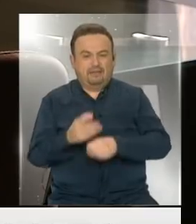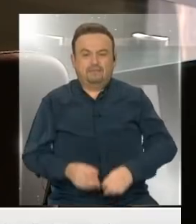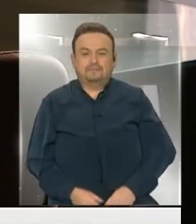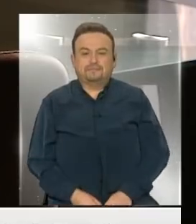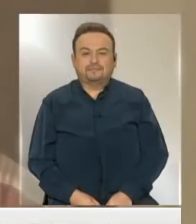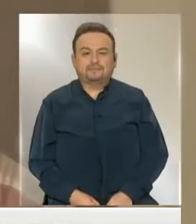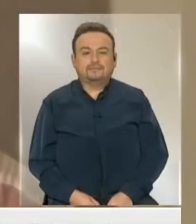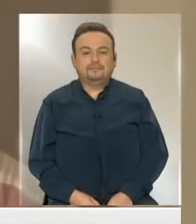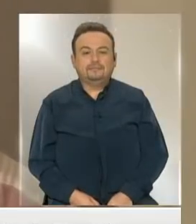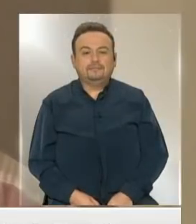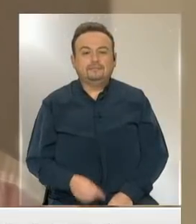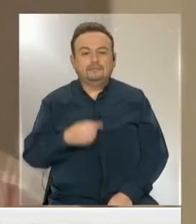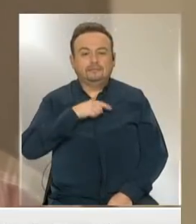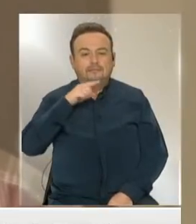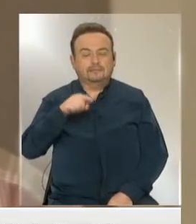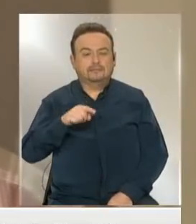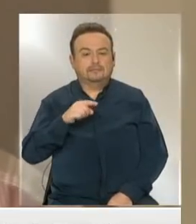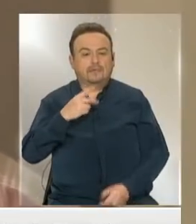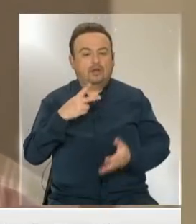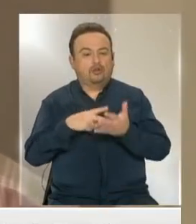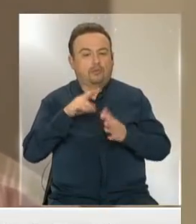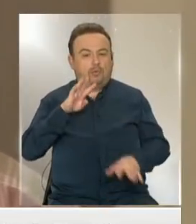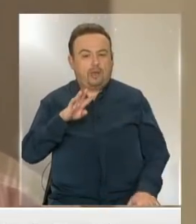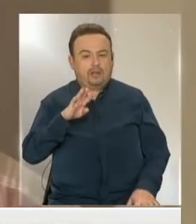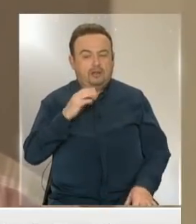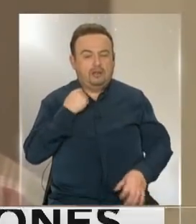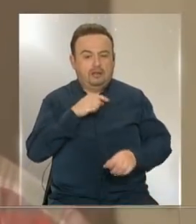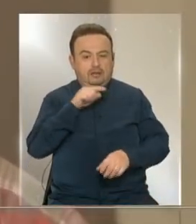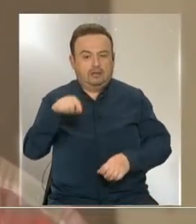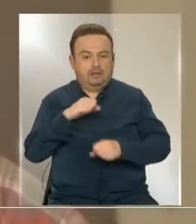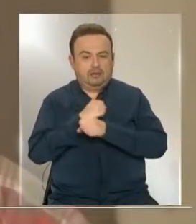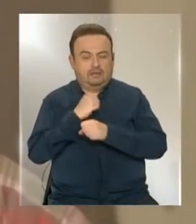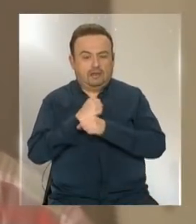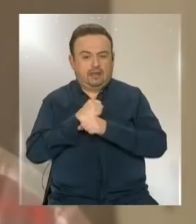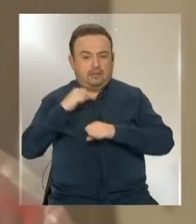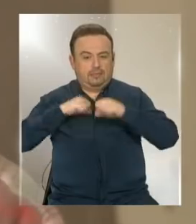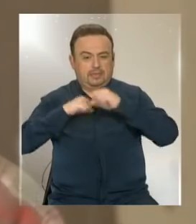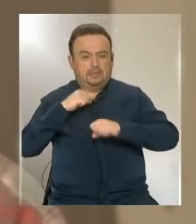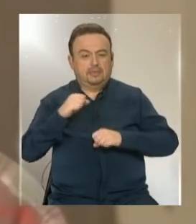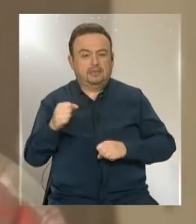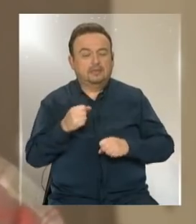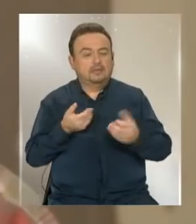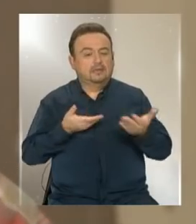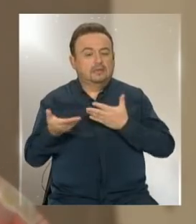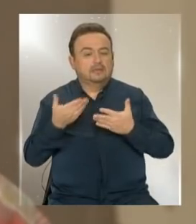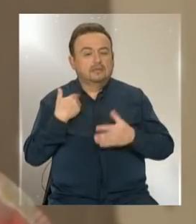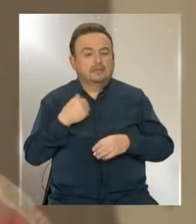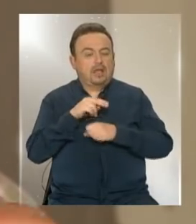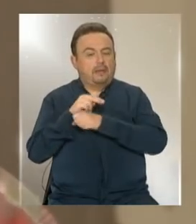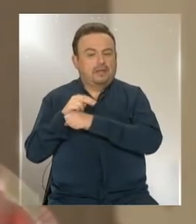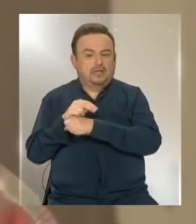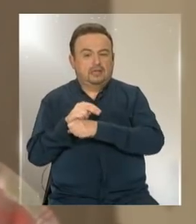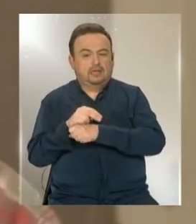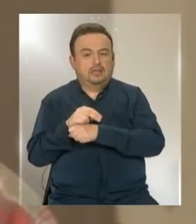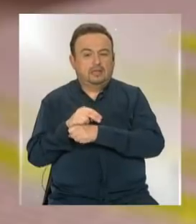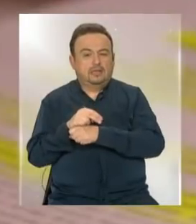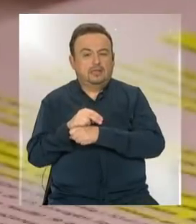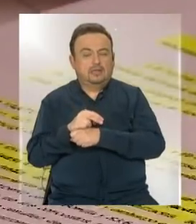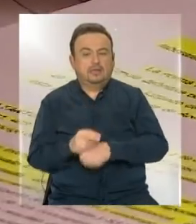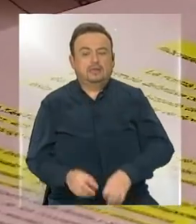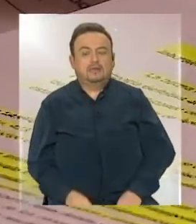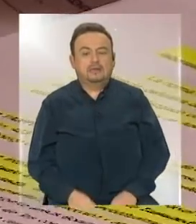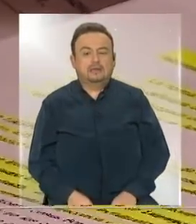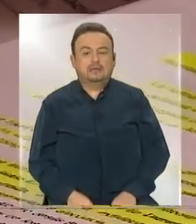Yo llegué a esta empresa en el año 2004, a prestar servicios como administrativo en logística.